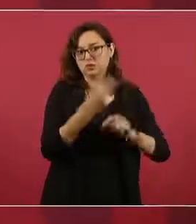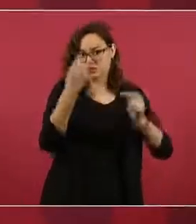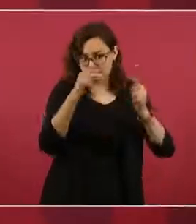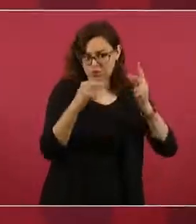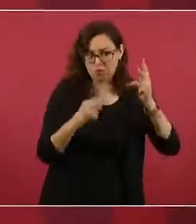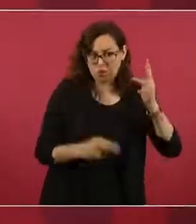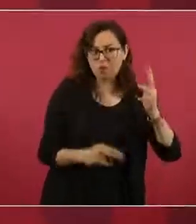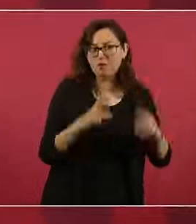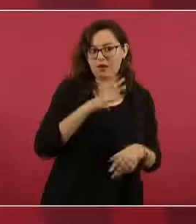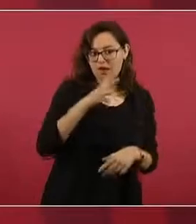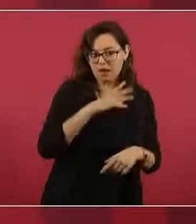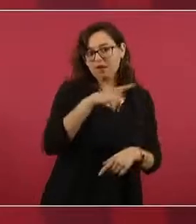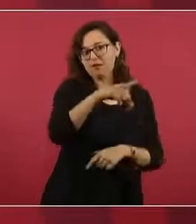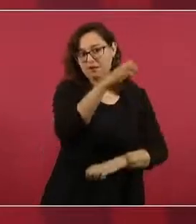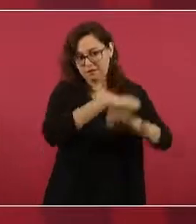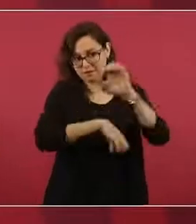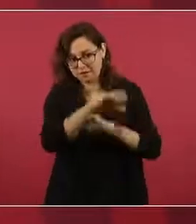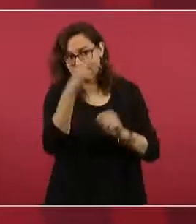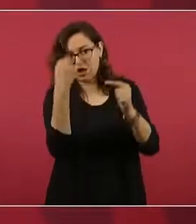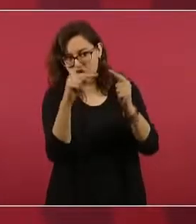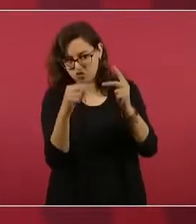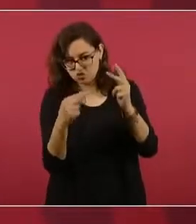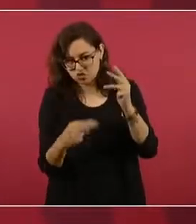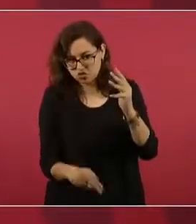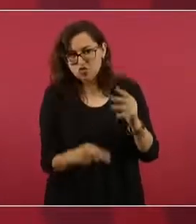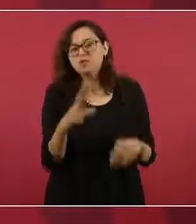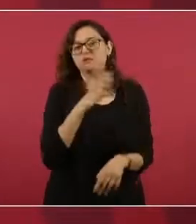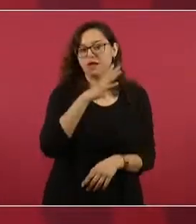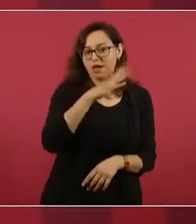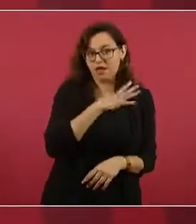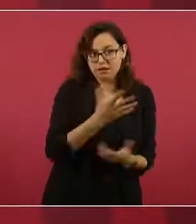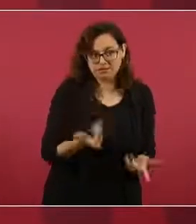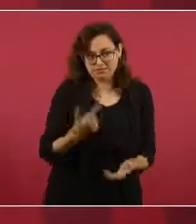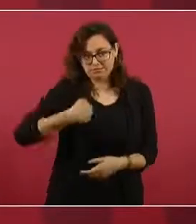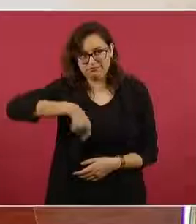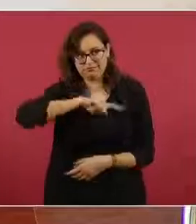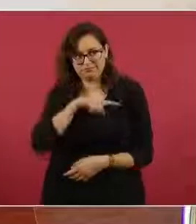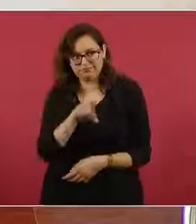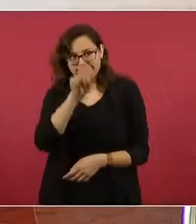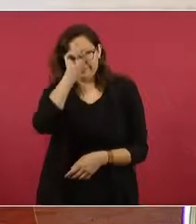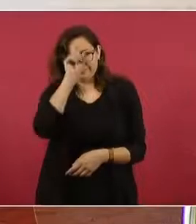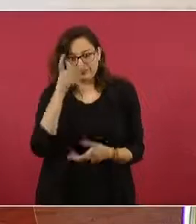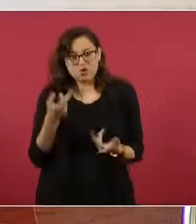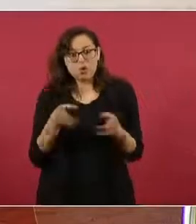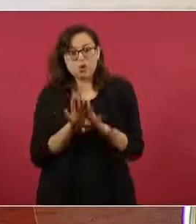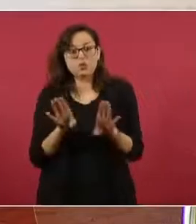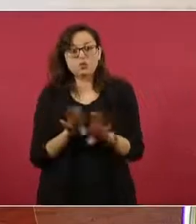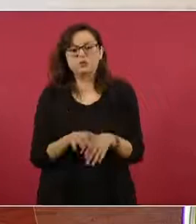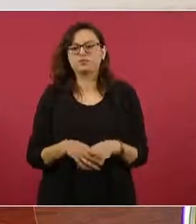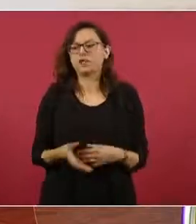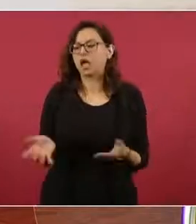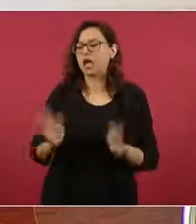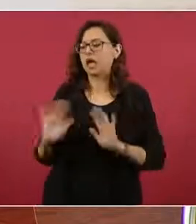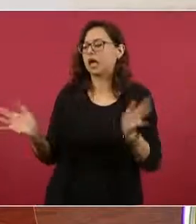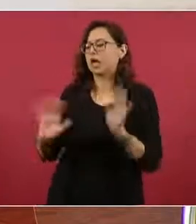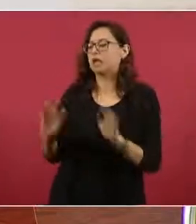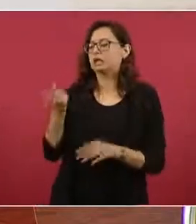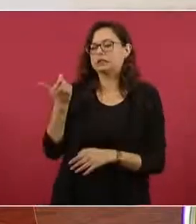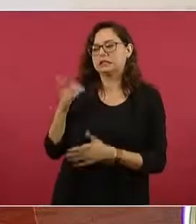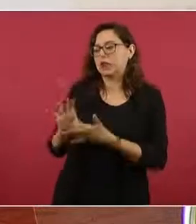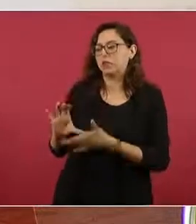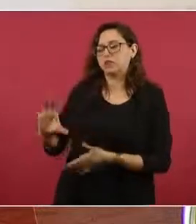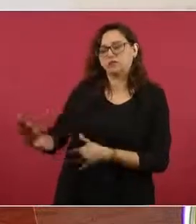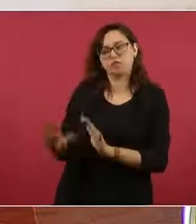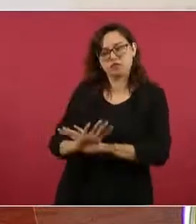pero pensaron que si se reparara el daño con